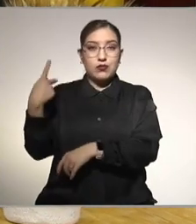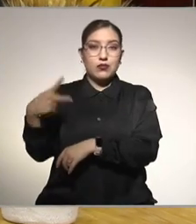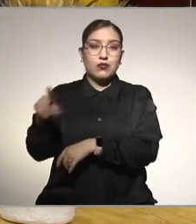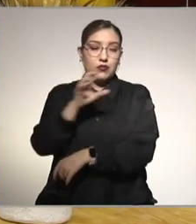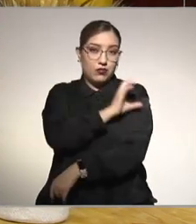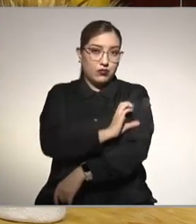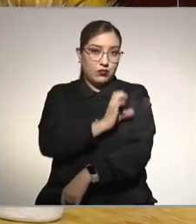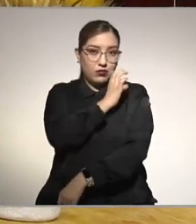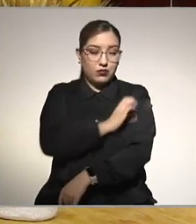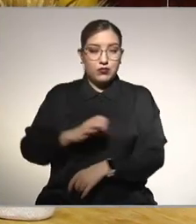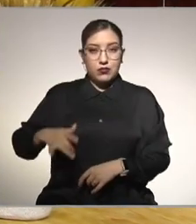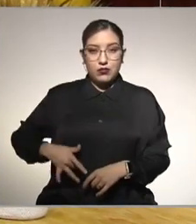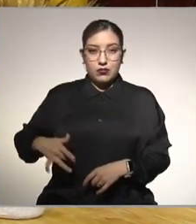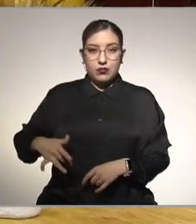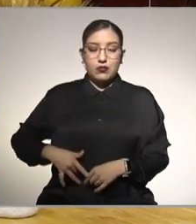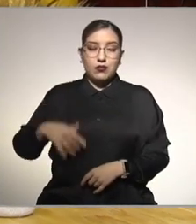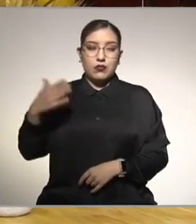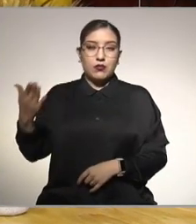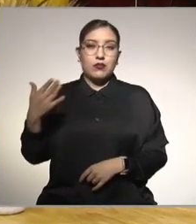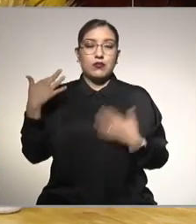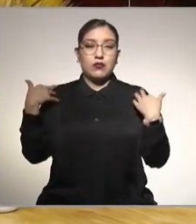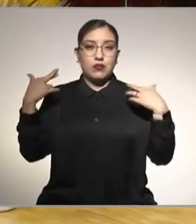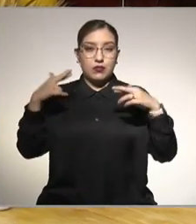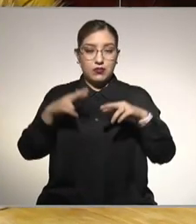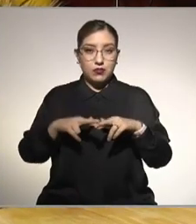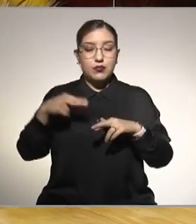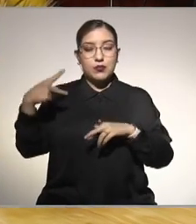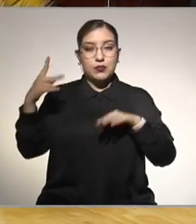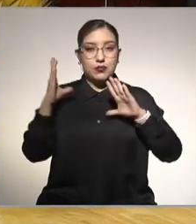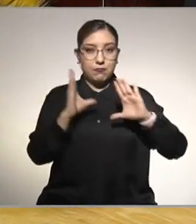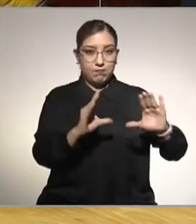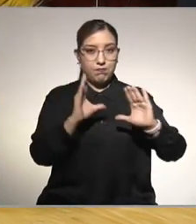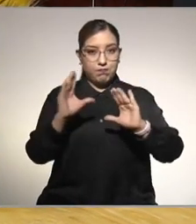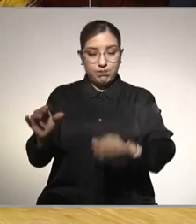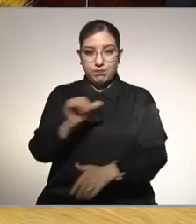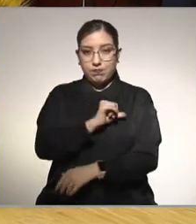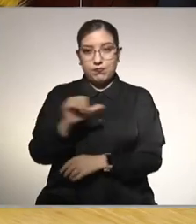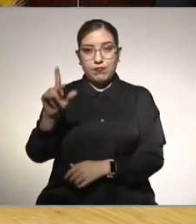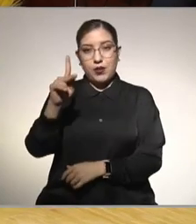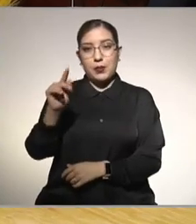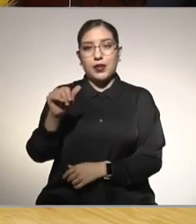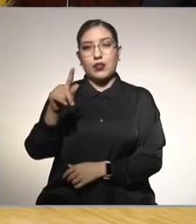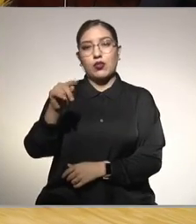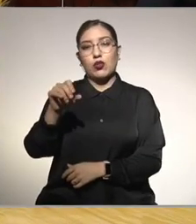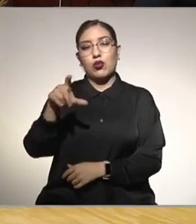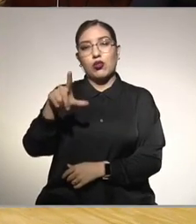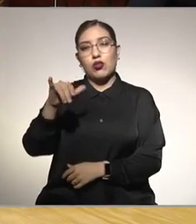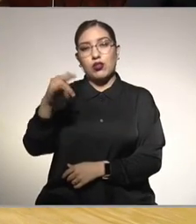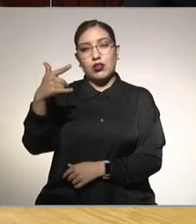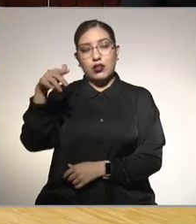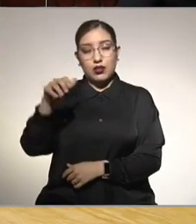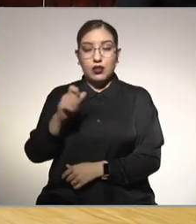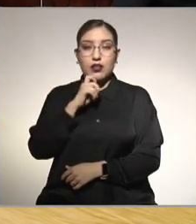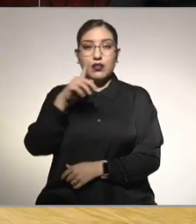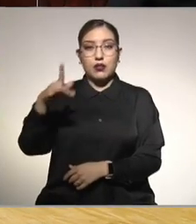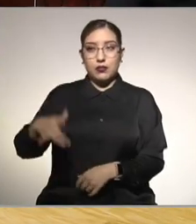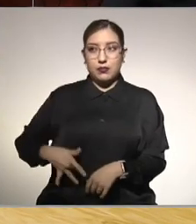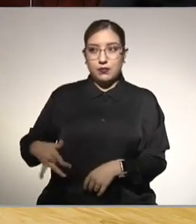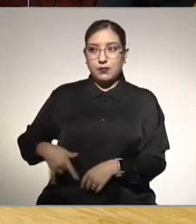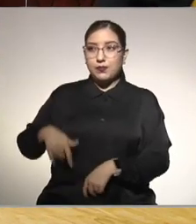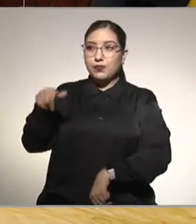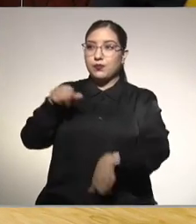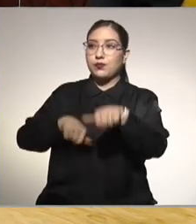General de México, doctor Eduardo Lisiaga, profesor titular del curso de alta especialidad de patología y trasplante hepático, integrante del SNI,